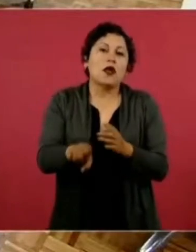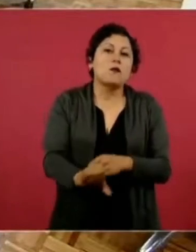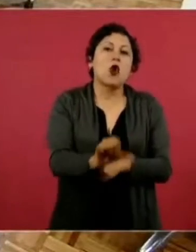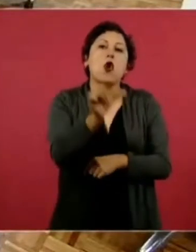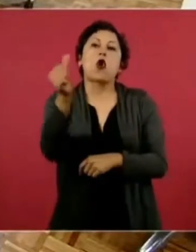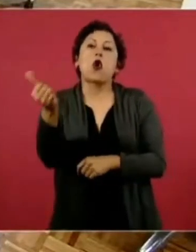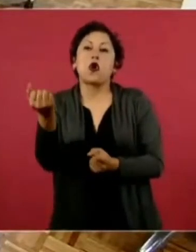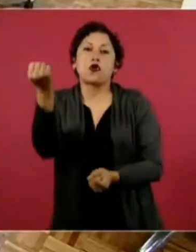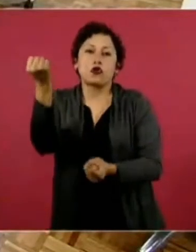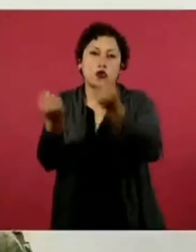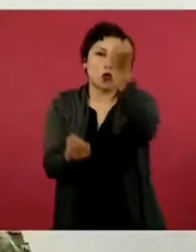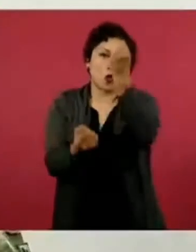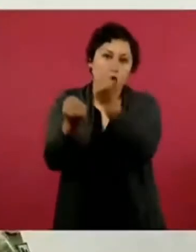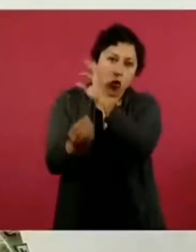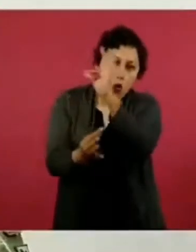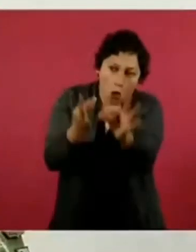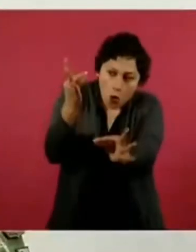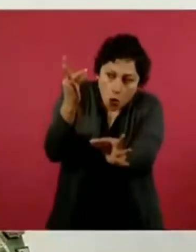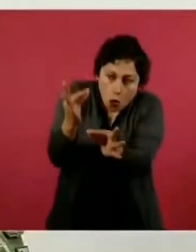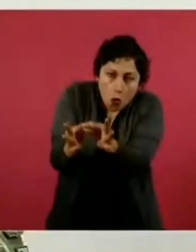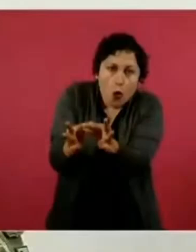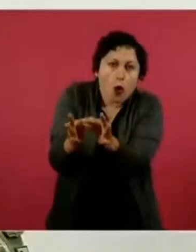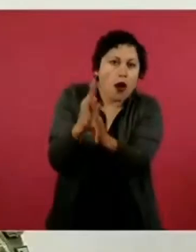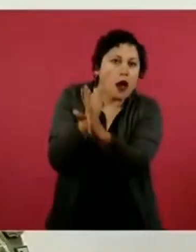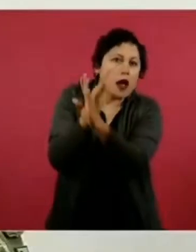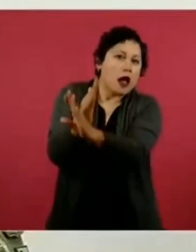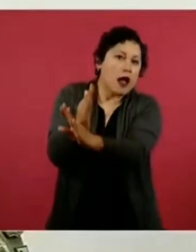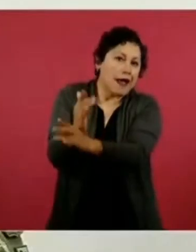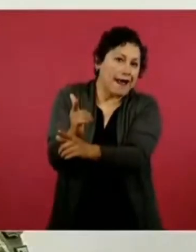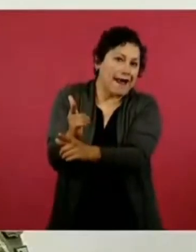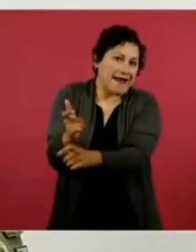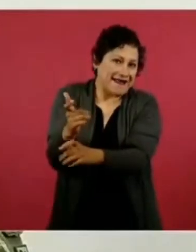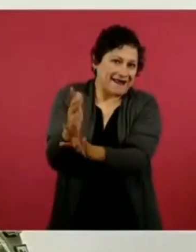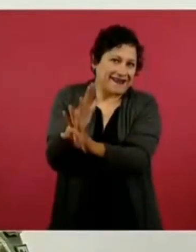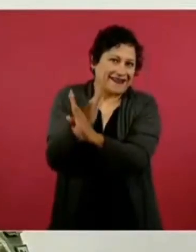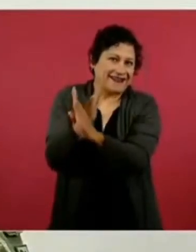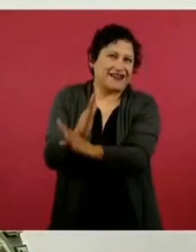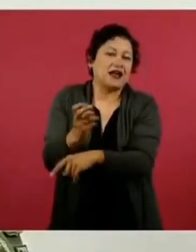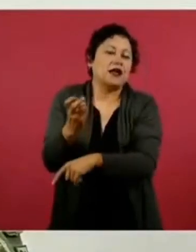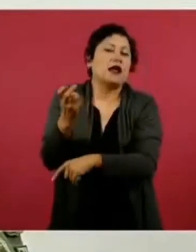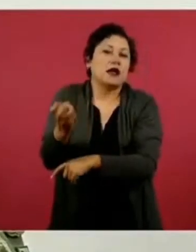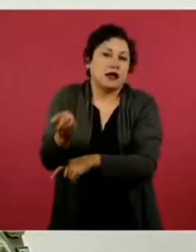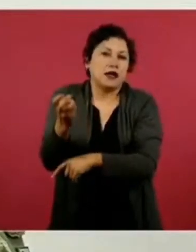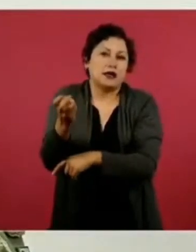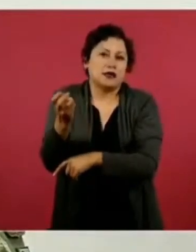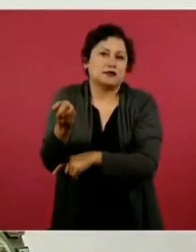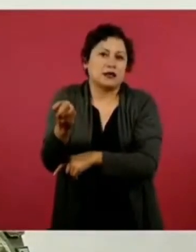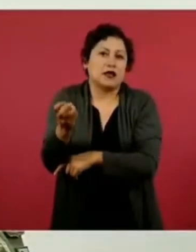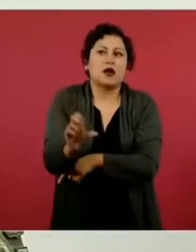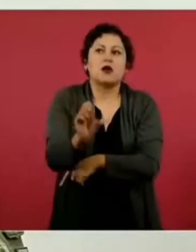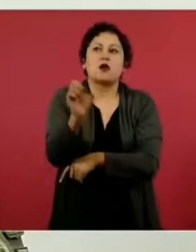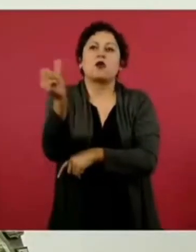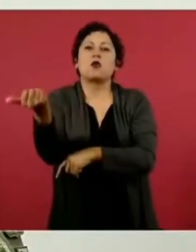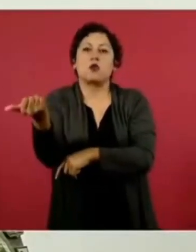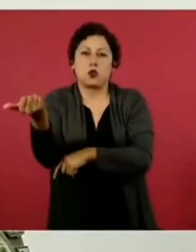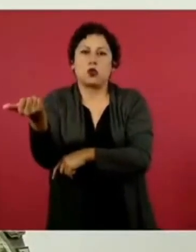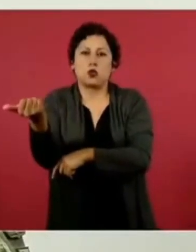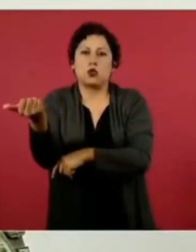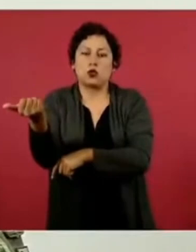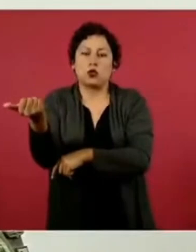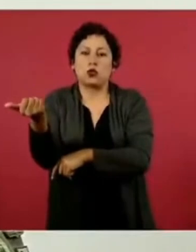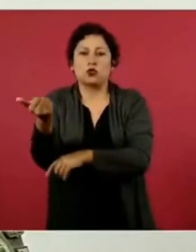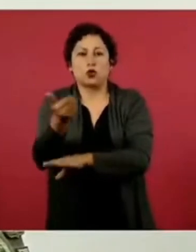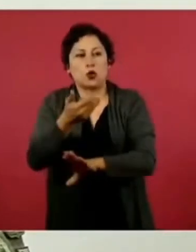de fábrica que estén empleando las organizaciones en contra de las